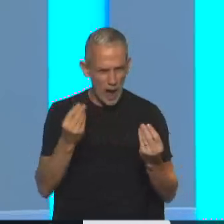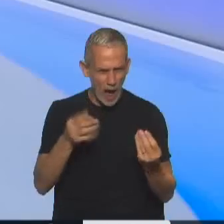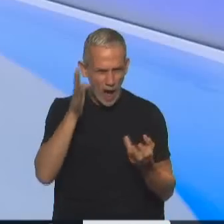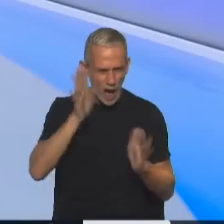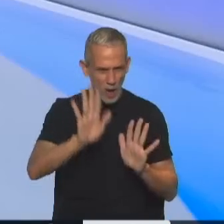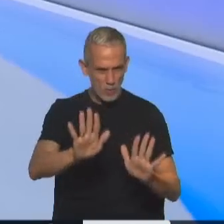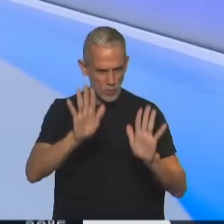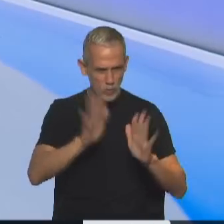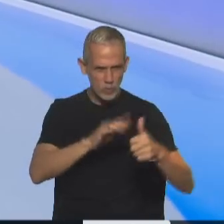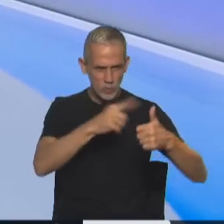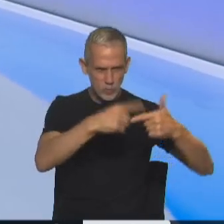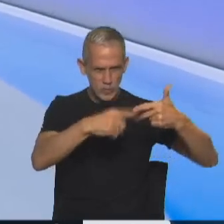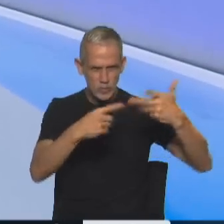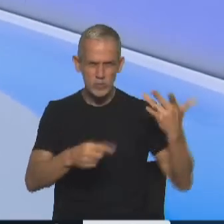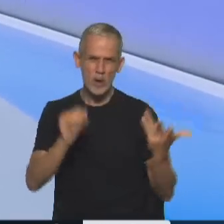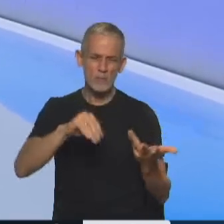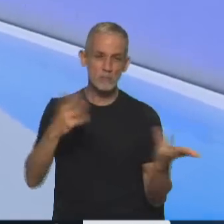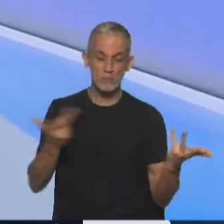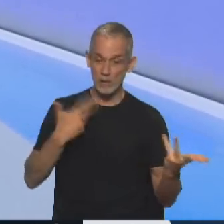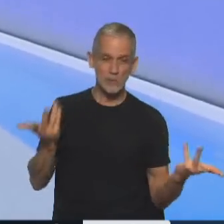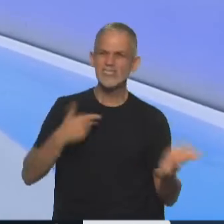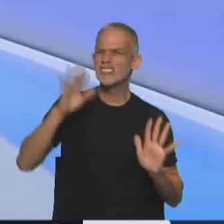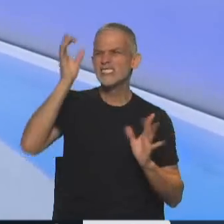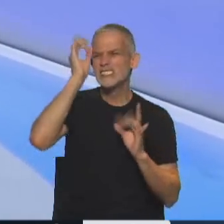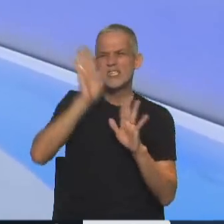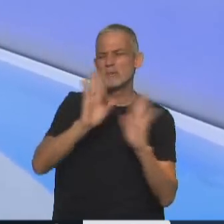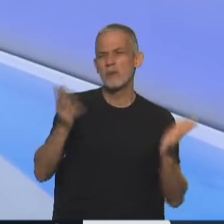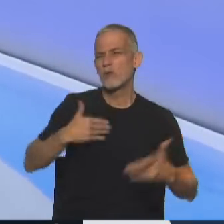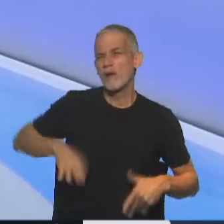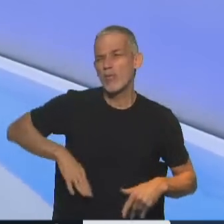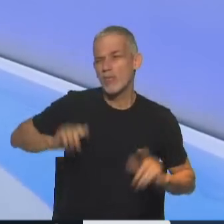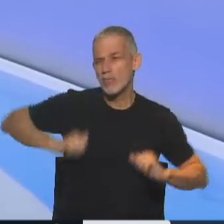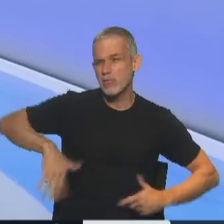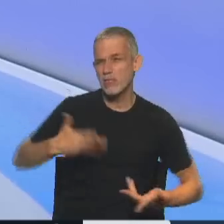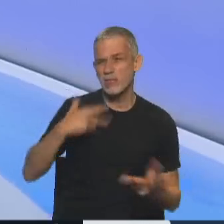demasiado? ¿Y qué pasa cuando uno puede decir, no, mira, la verdad, no tengo ganas?